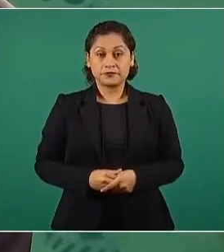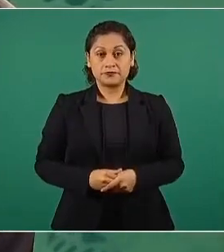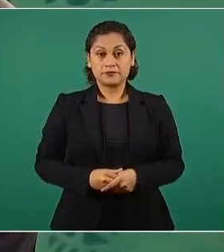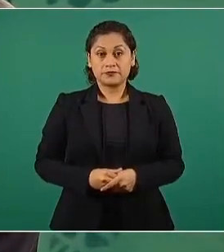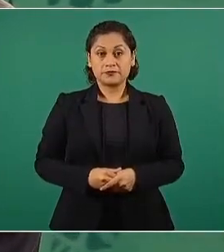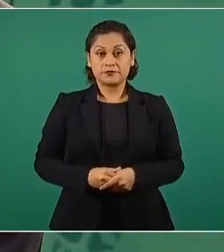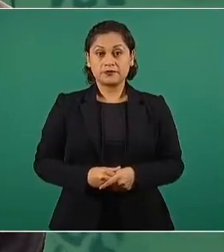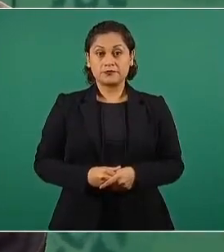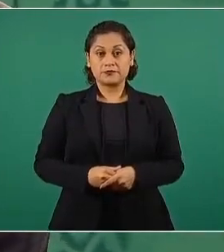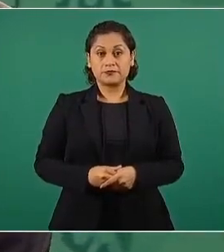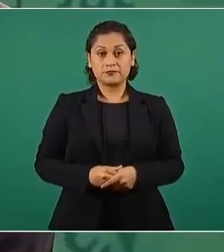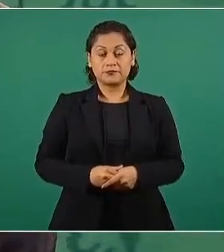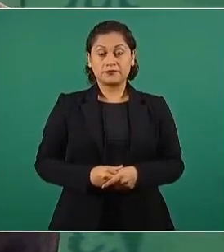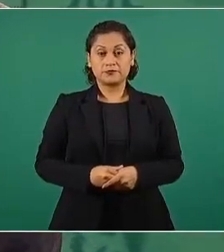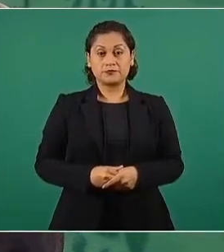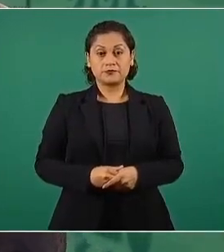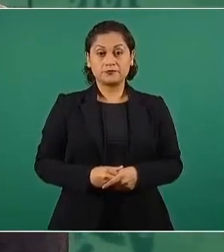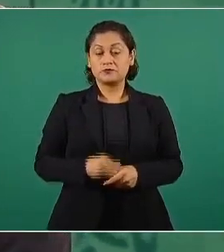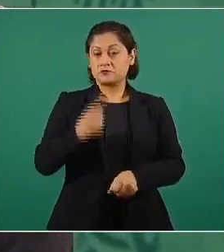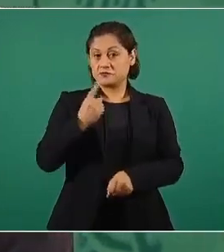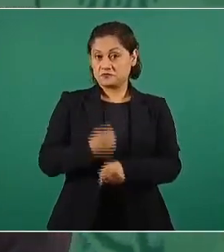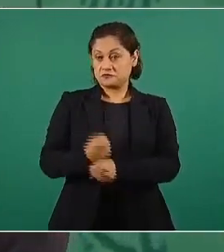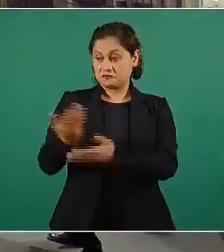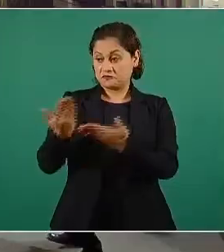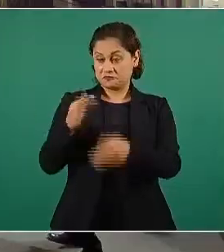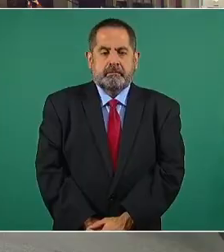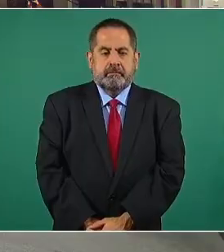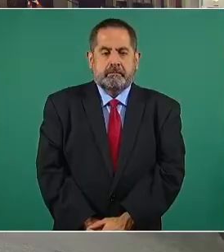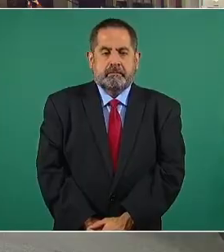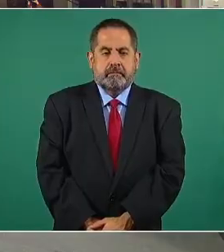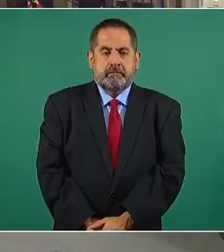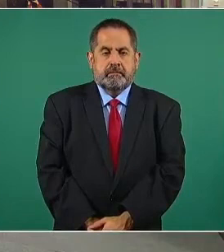introduzca el doctor Alcocer.